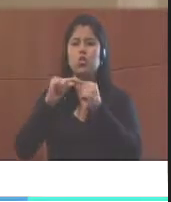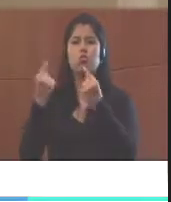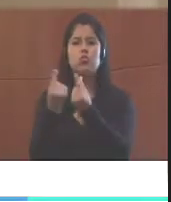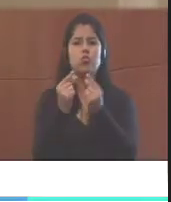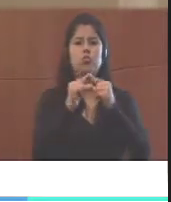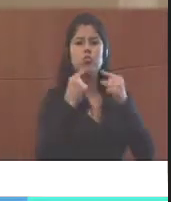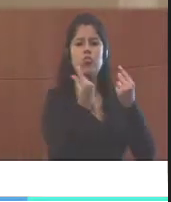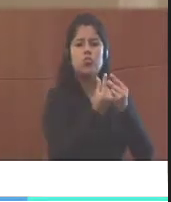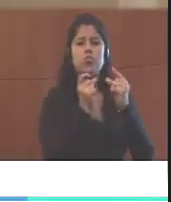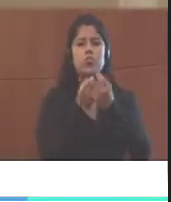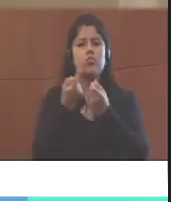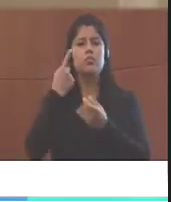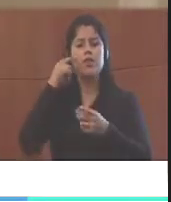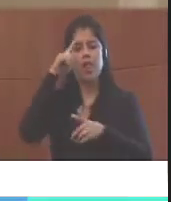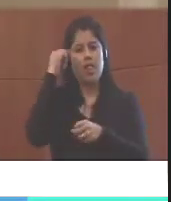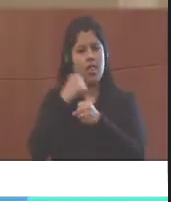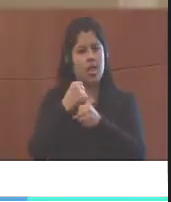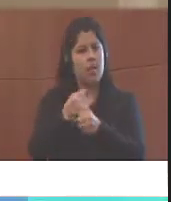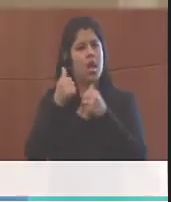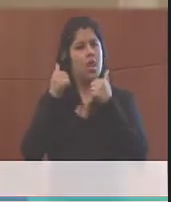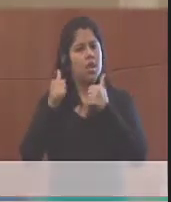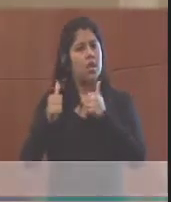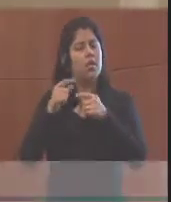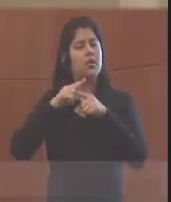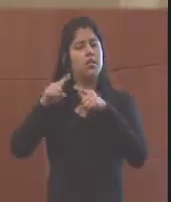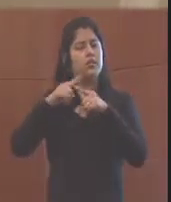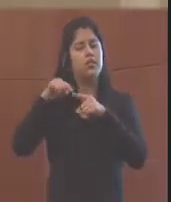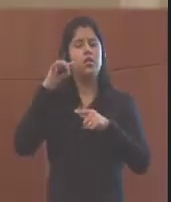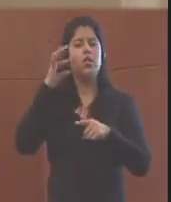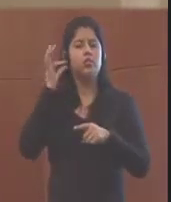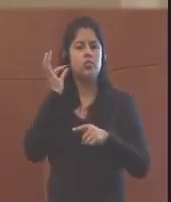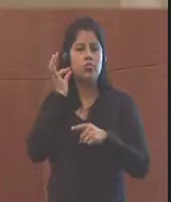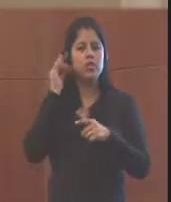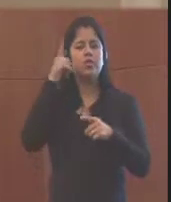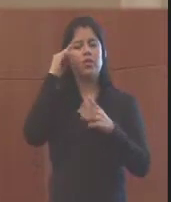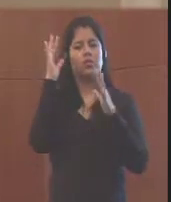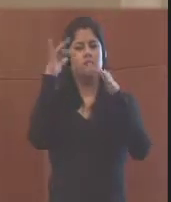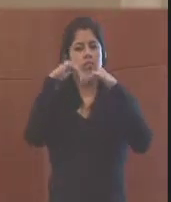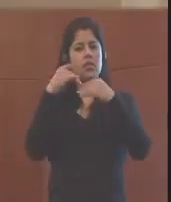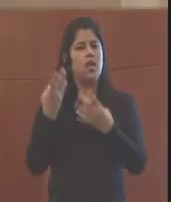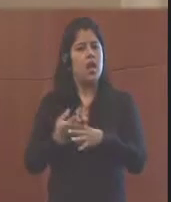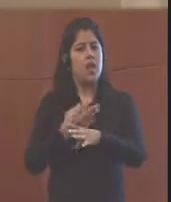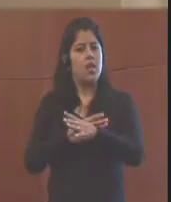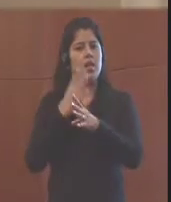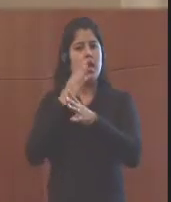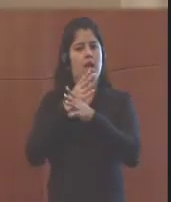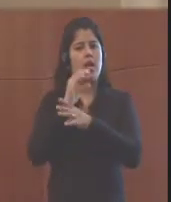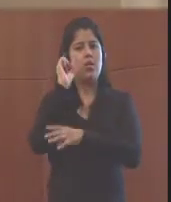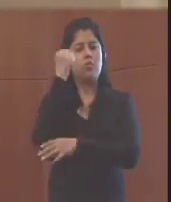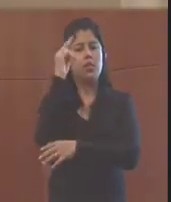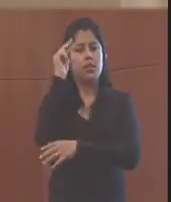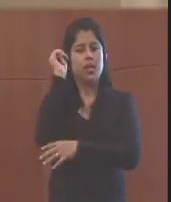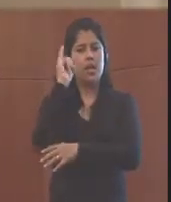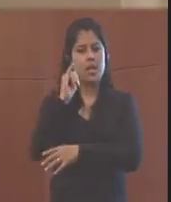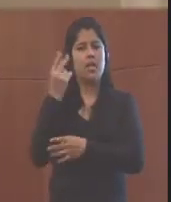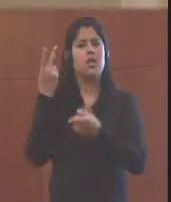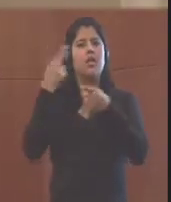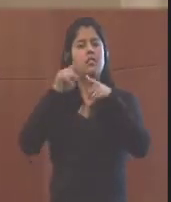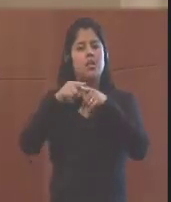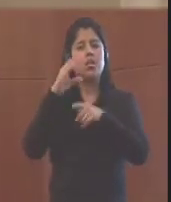were working well in what is gender and disasters. We talked to the U.S.A.R., talked the U